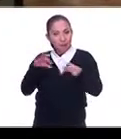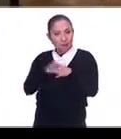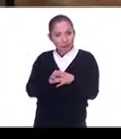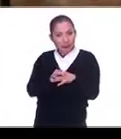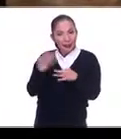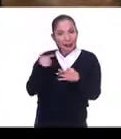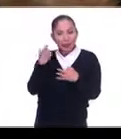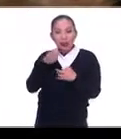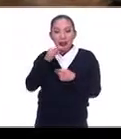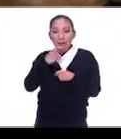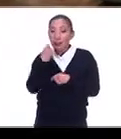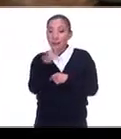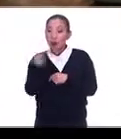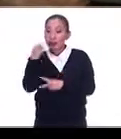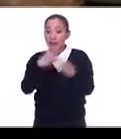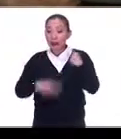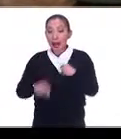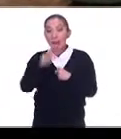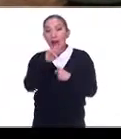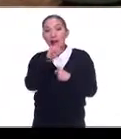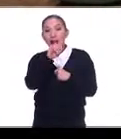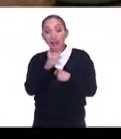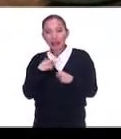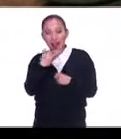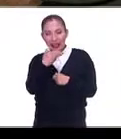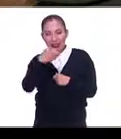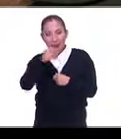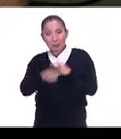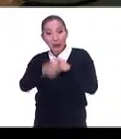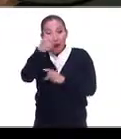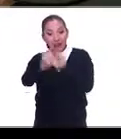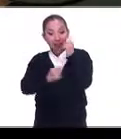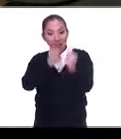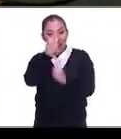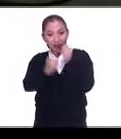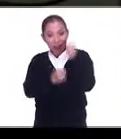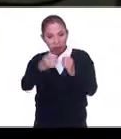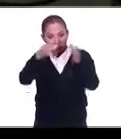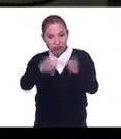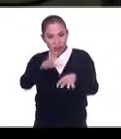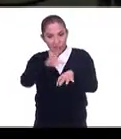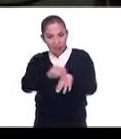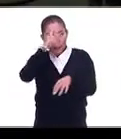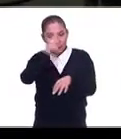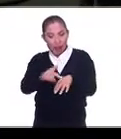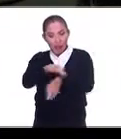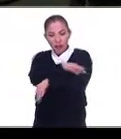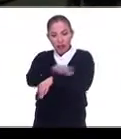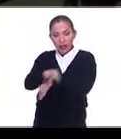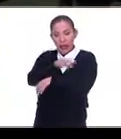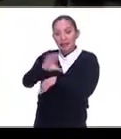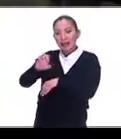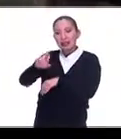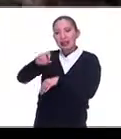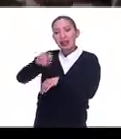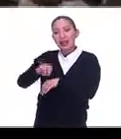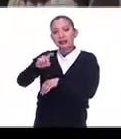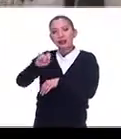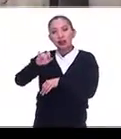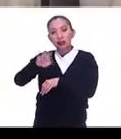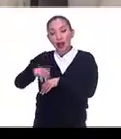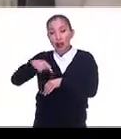Se le encomendó venir al Palacio de Hierro para tener la primera tienda licenciataria en México de los diseños de Christian Dior.